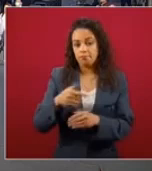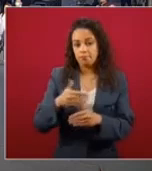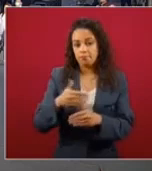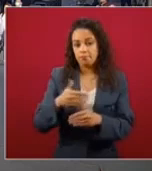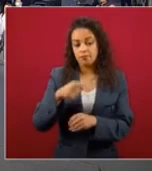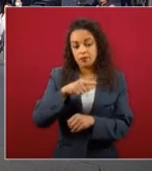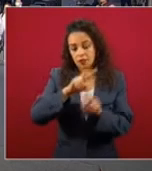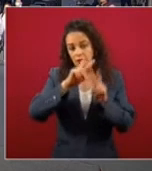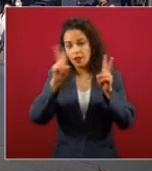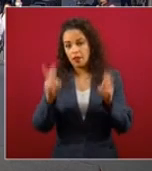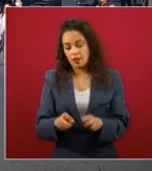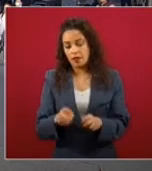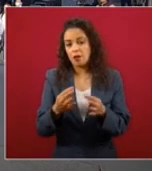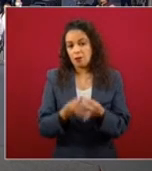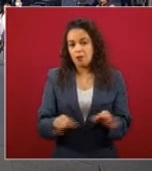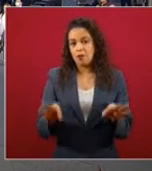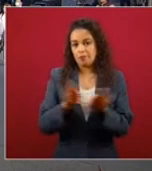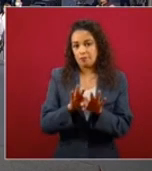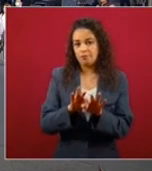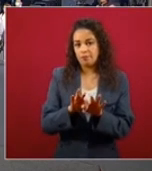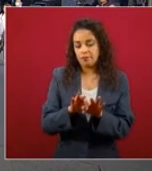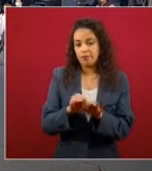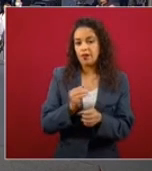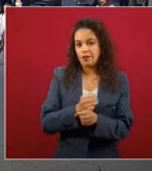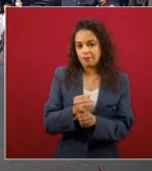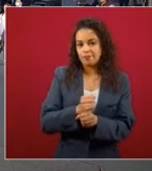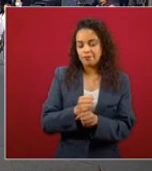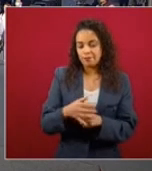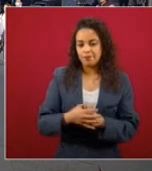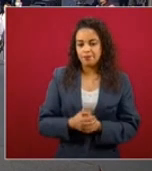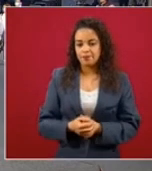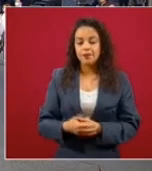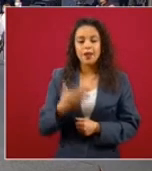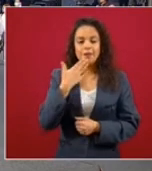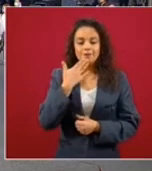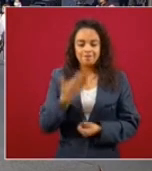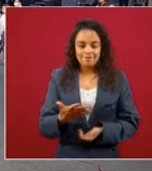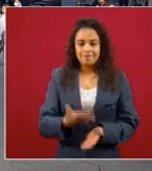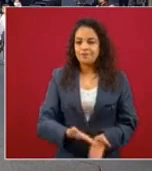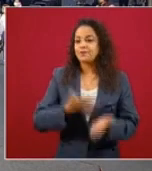Ahora sí, Dalila Elizabeth.